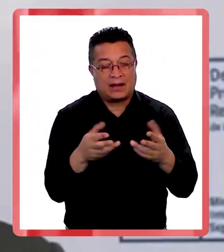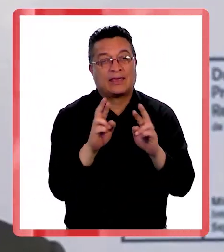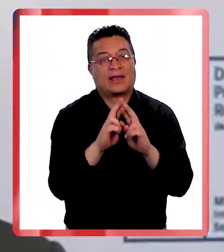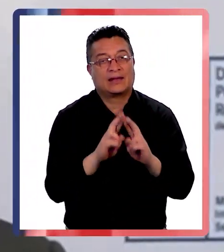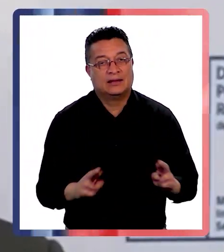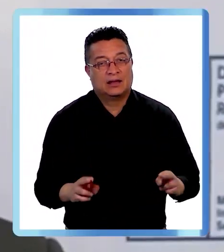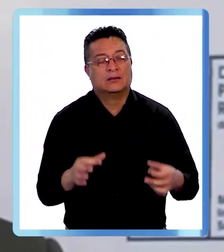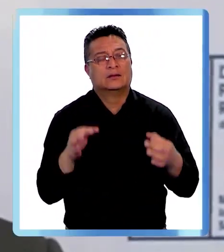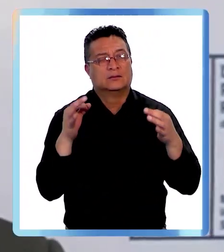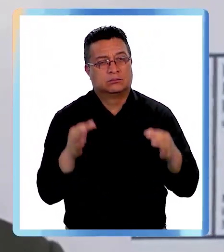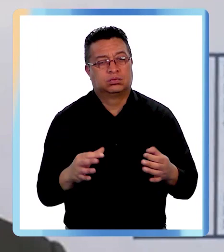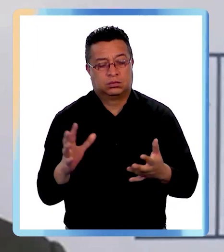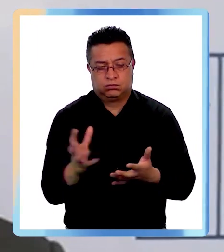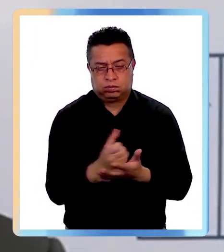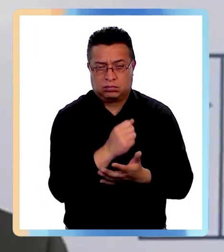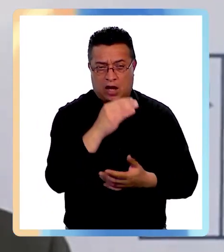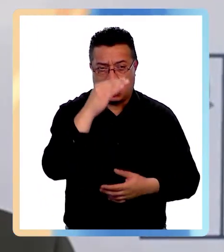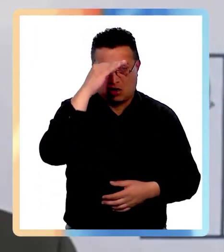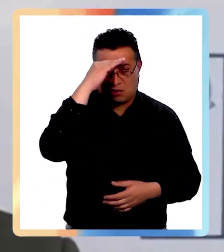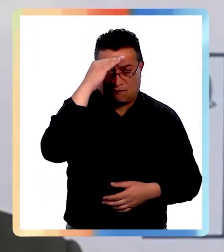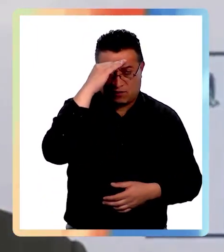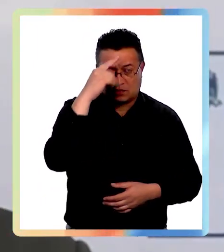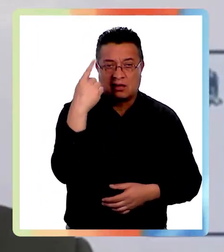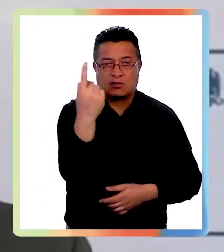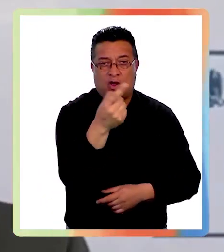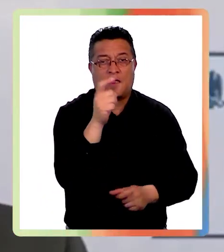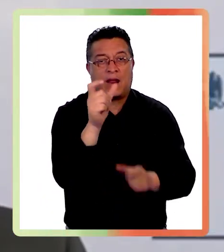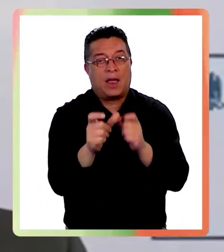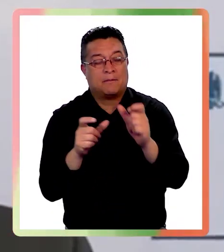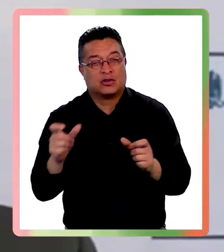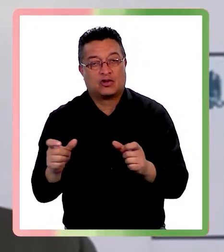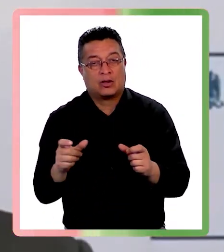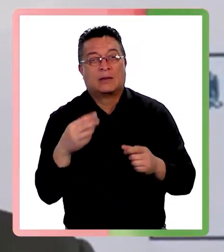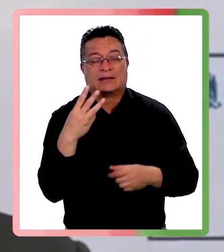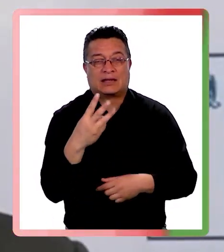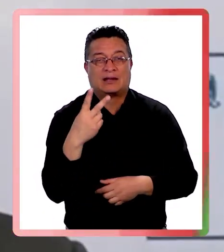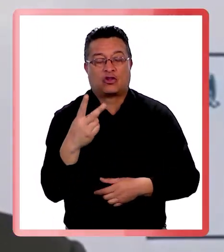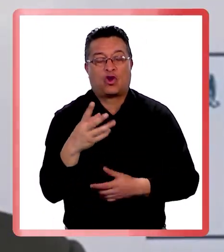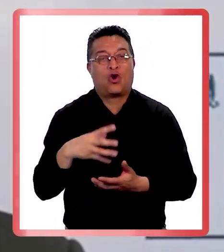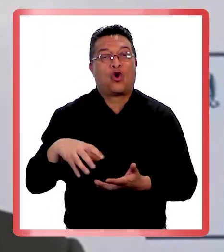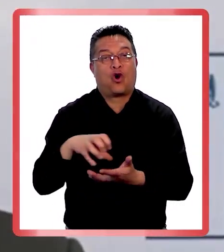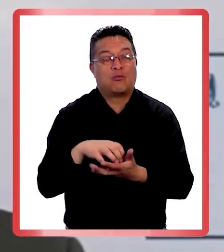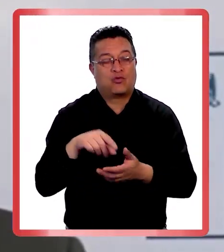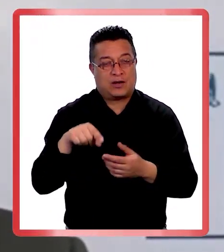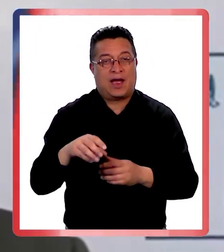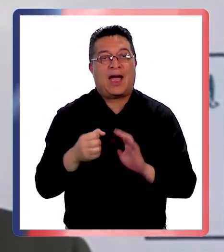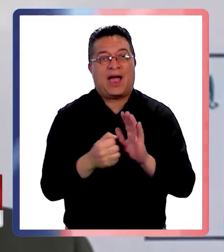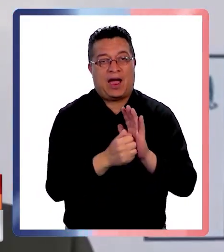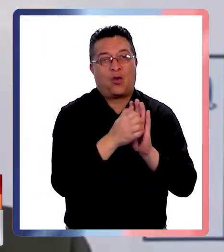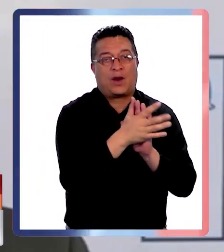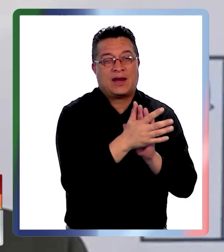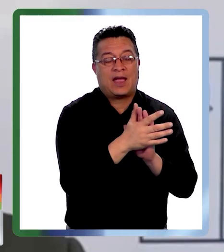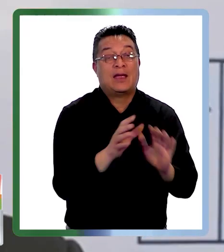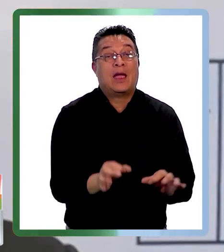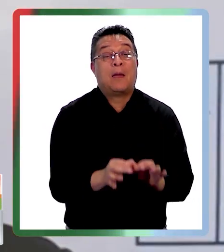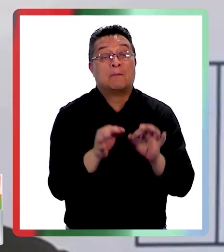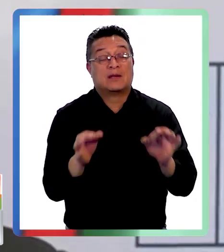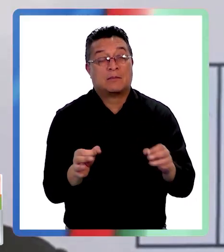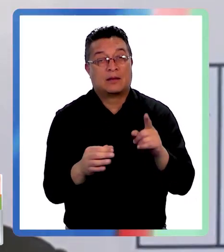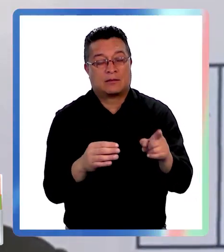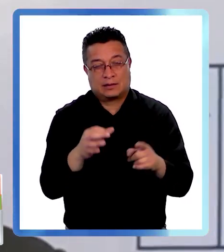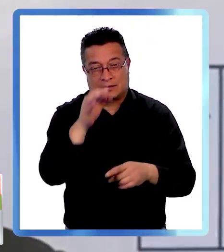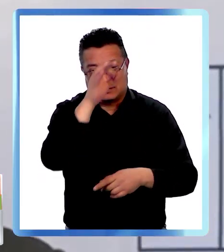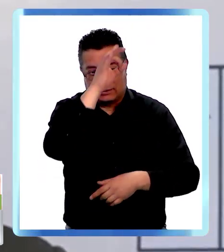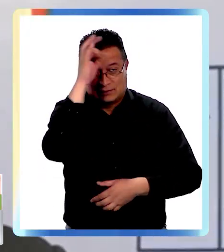certeza y recuperar la confianza de la ciudadanía en las 32 comunas de la región de la Araucanía y específicamente también en